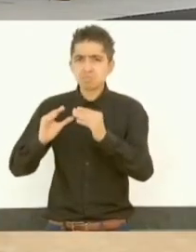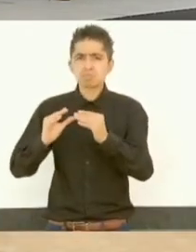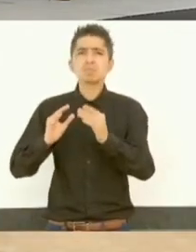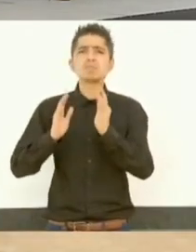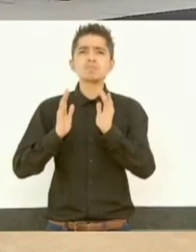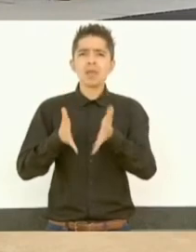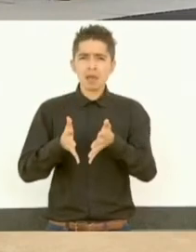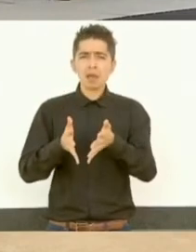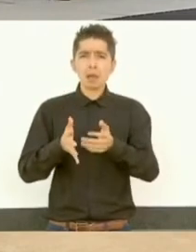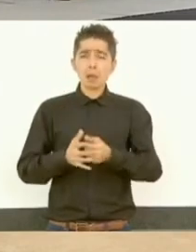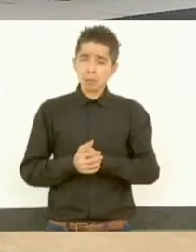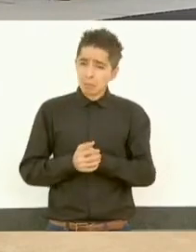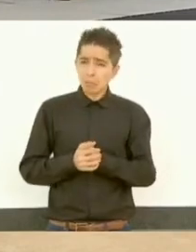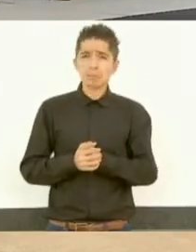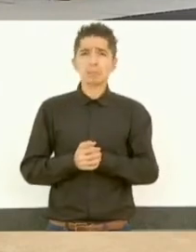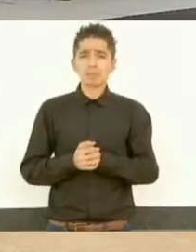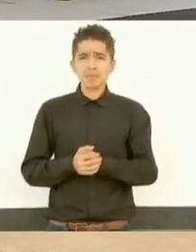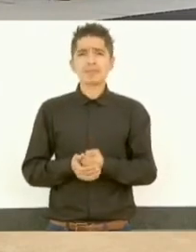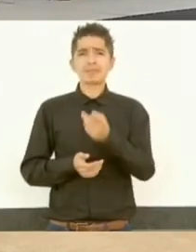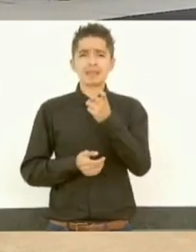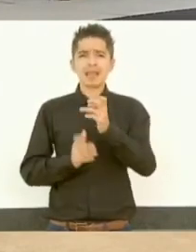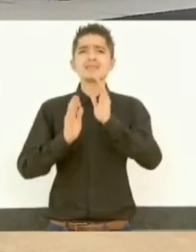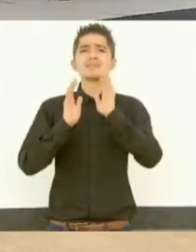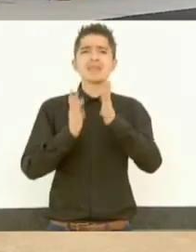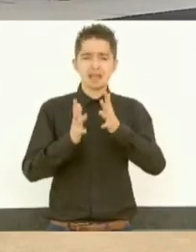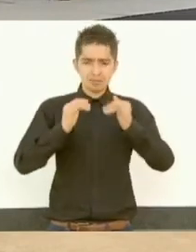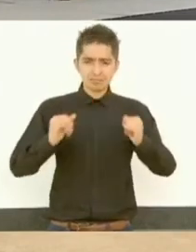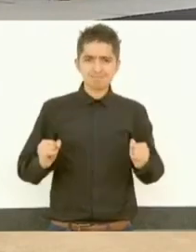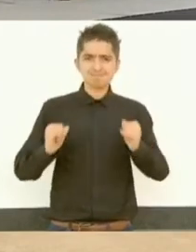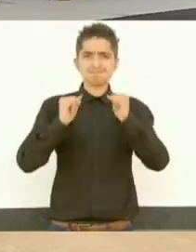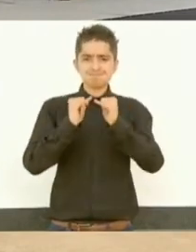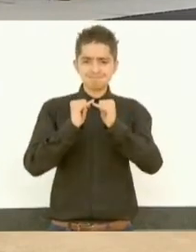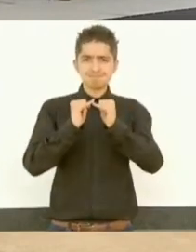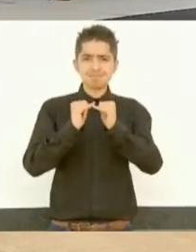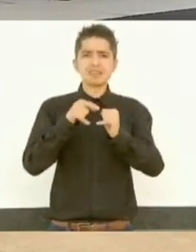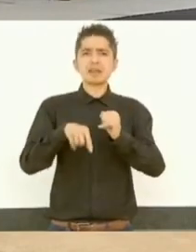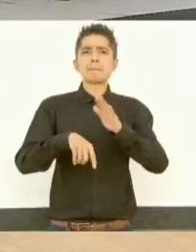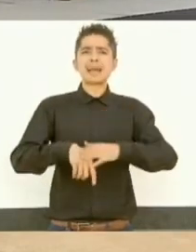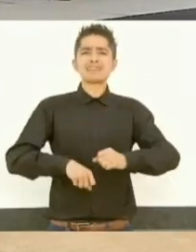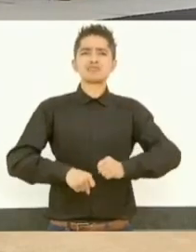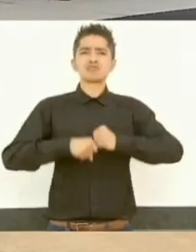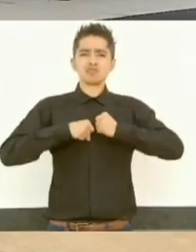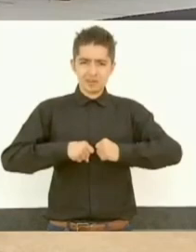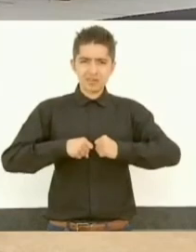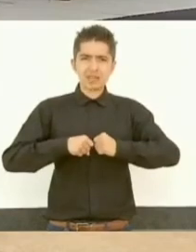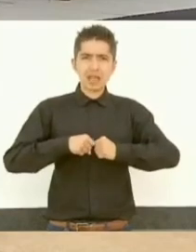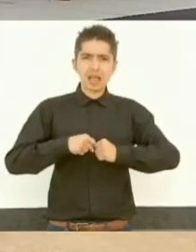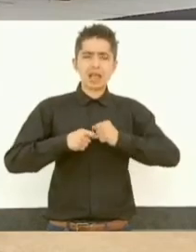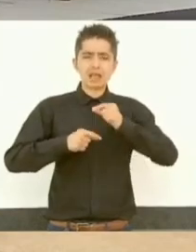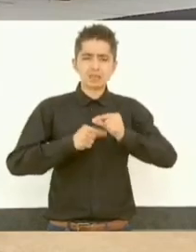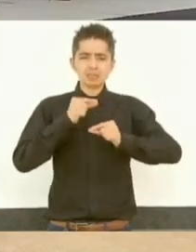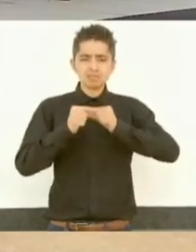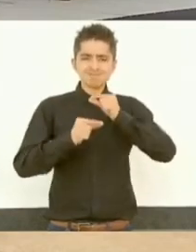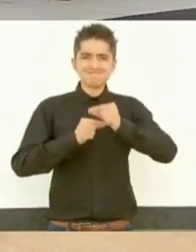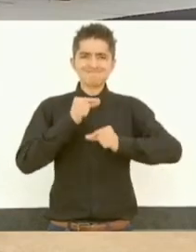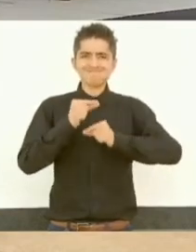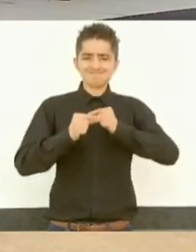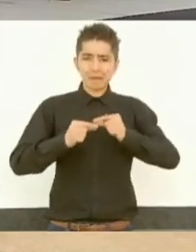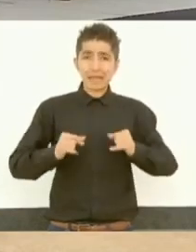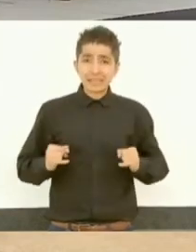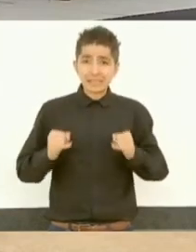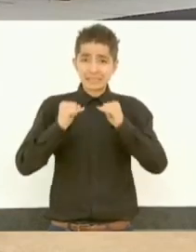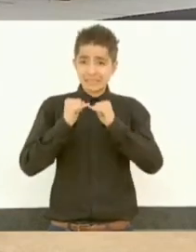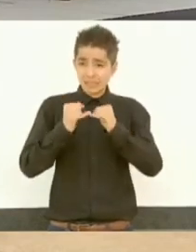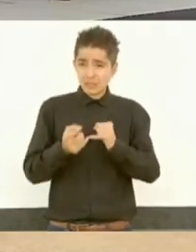Ya es una institución que se está fortaleciendo cada vez más y es una institución